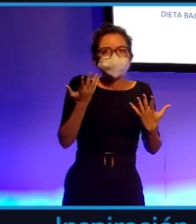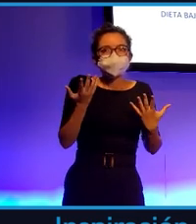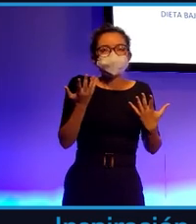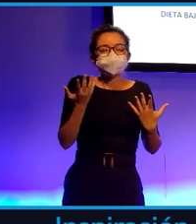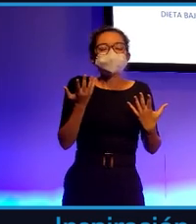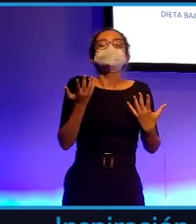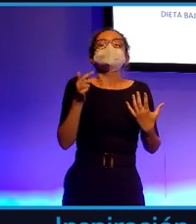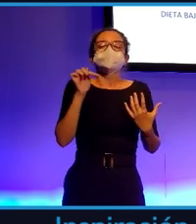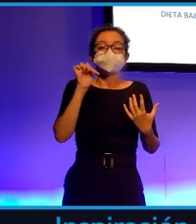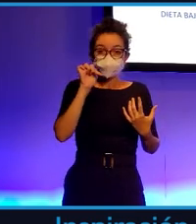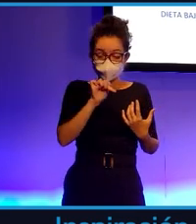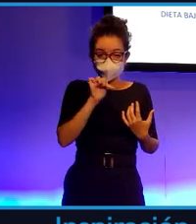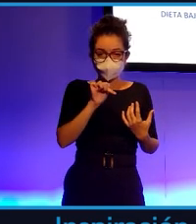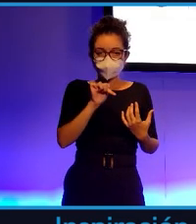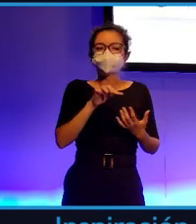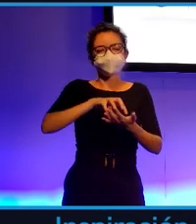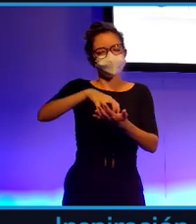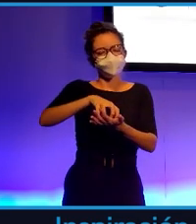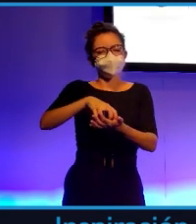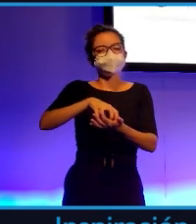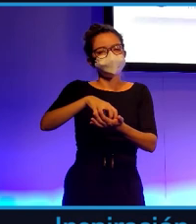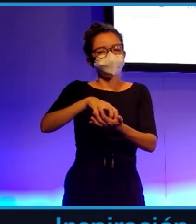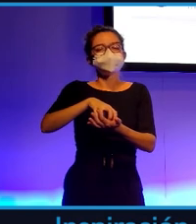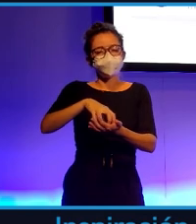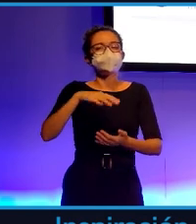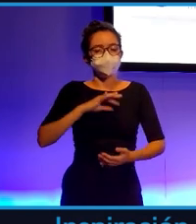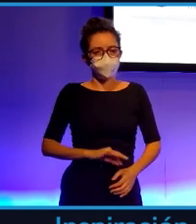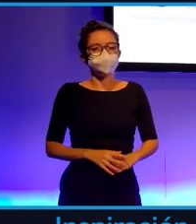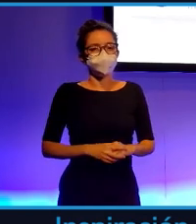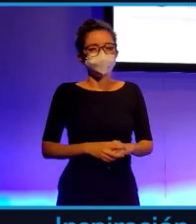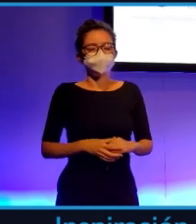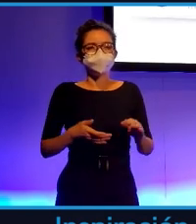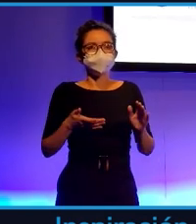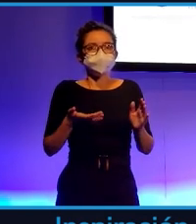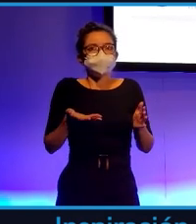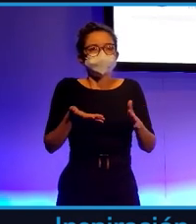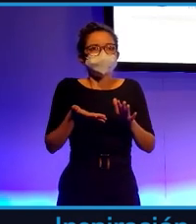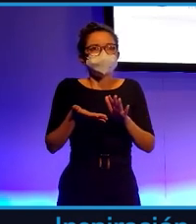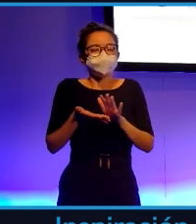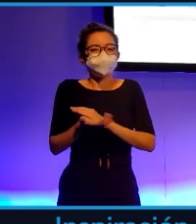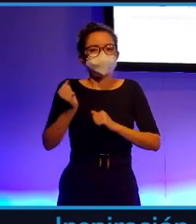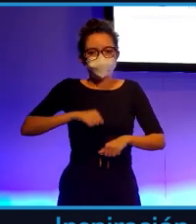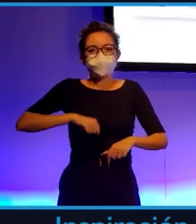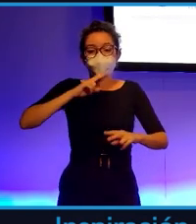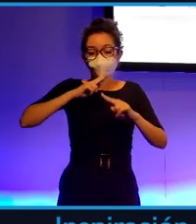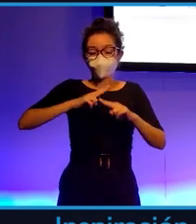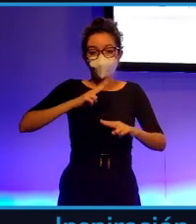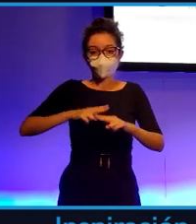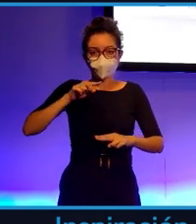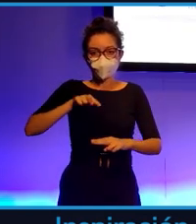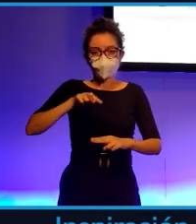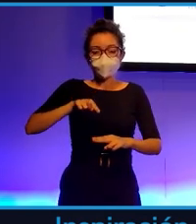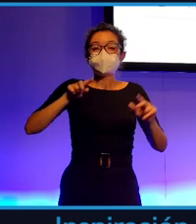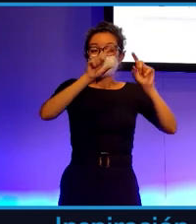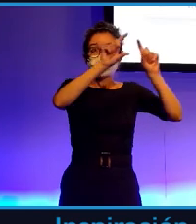puede generar mucha inquietud. Puede generar que qué se va a hacer con toda esta data que tienen estas